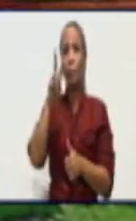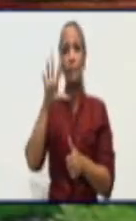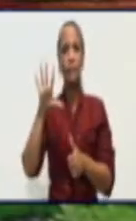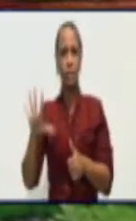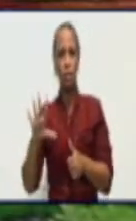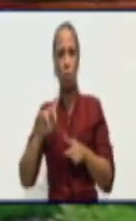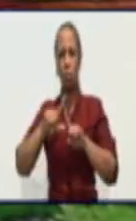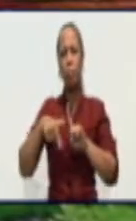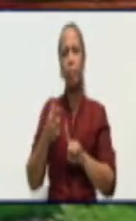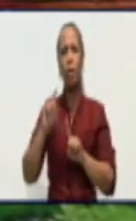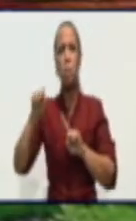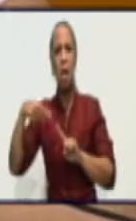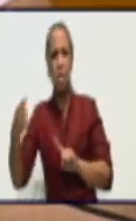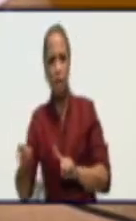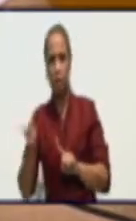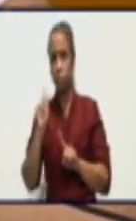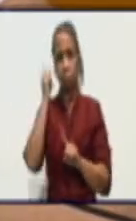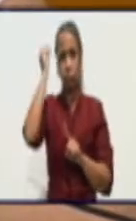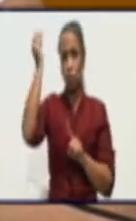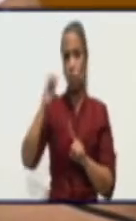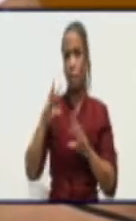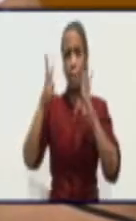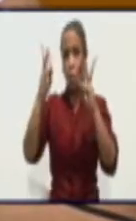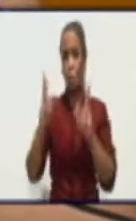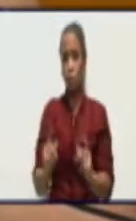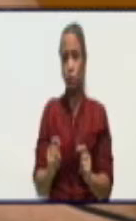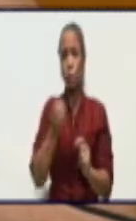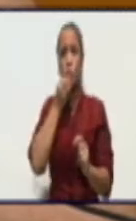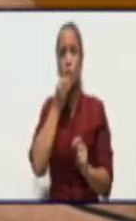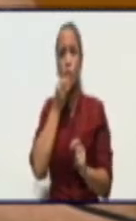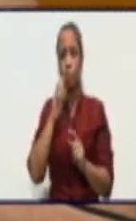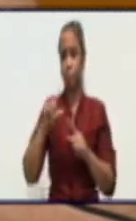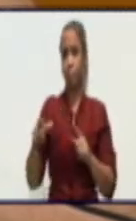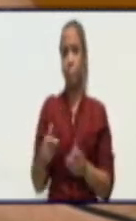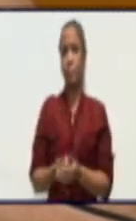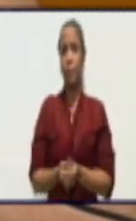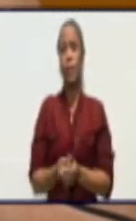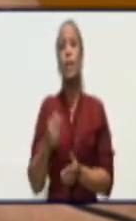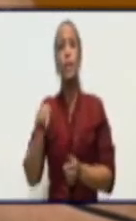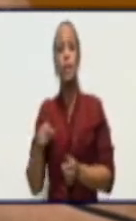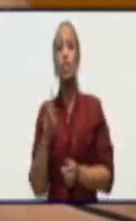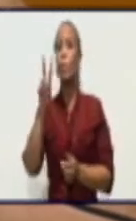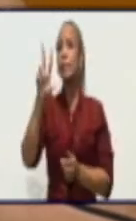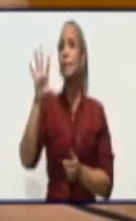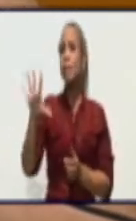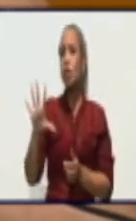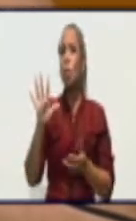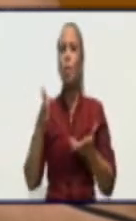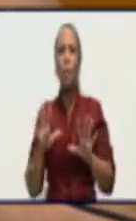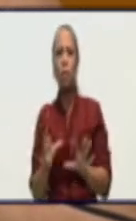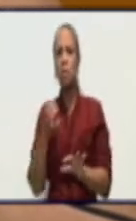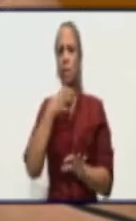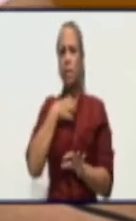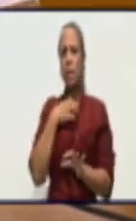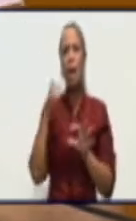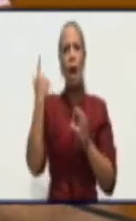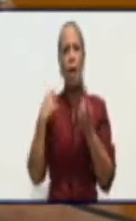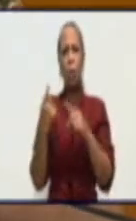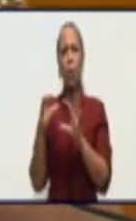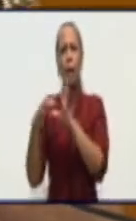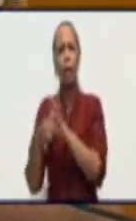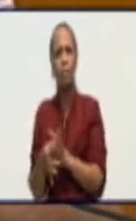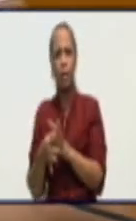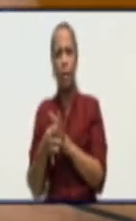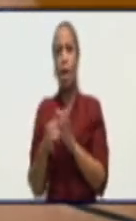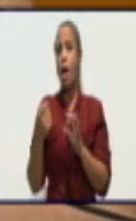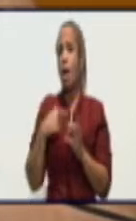y esos 25 de una forma u otra tienen de una manera u otra una cierta gravedad y a lo mejor en esos 25 estamos perdiendo no sé,